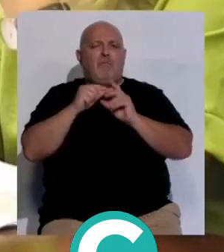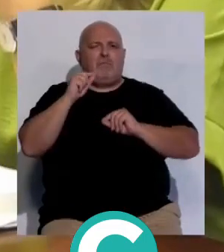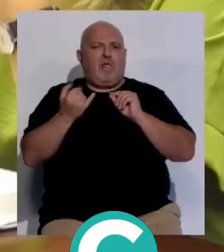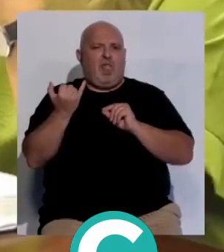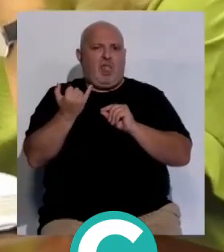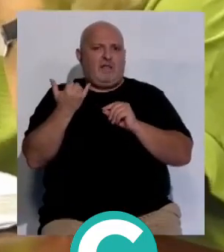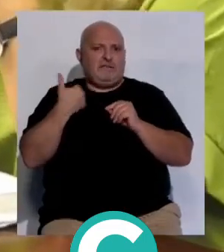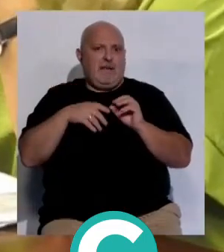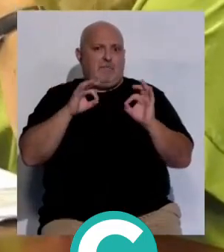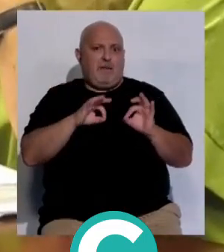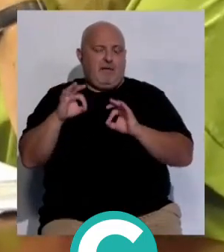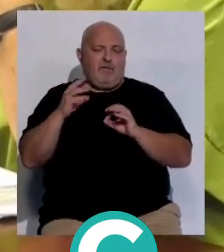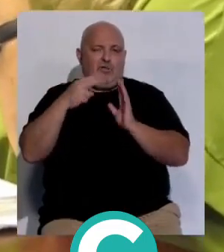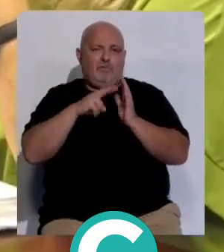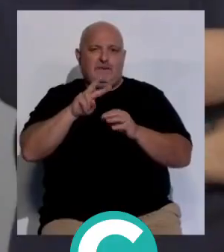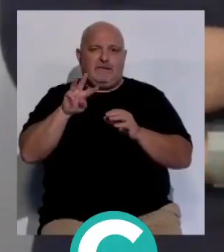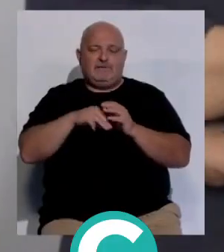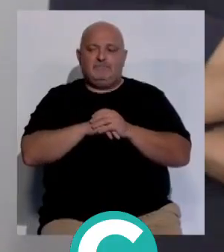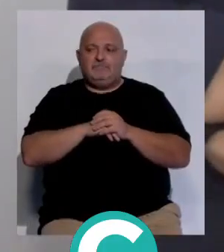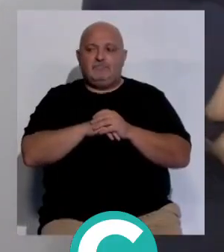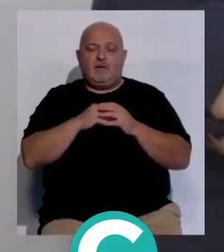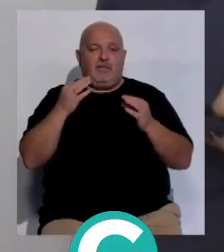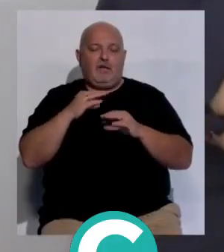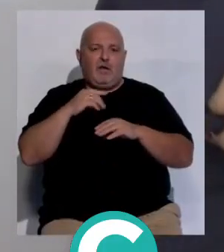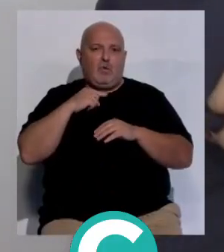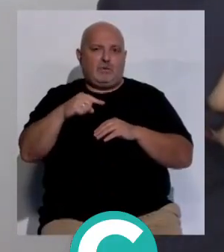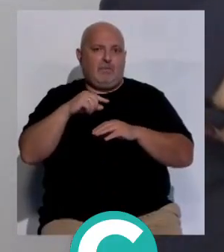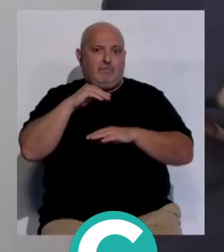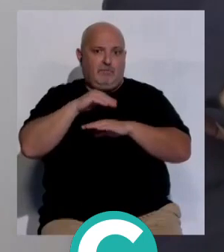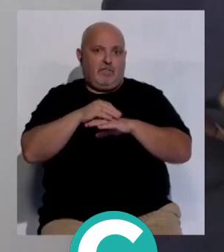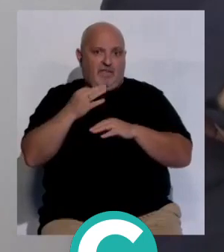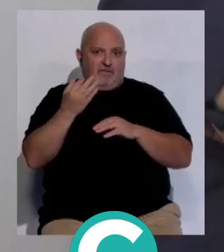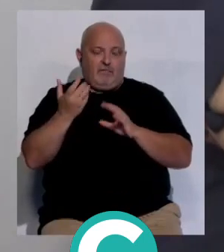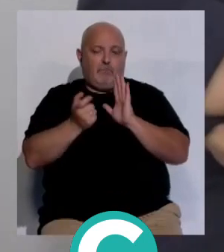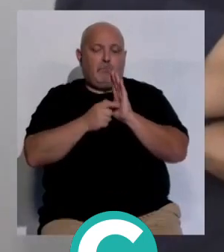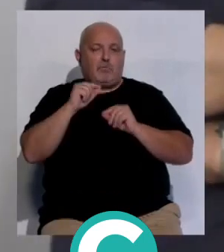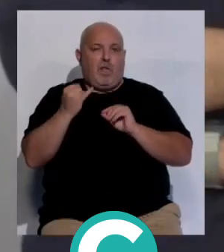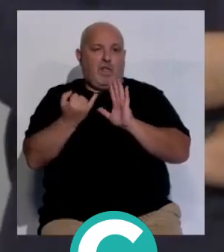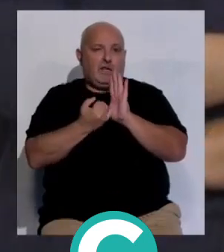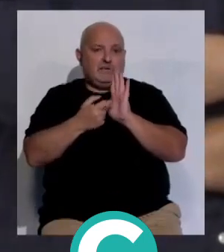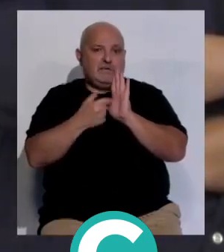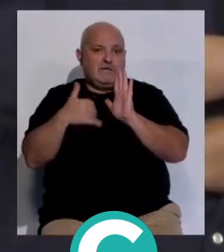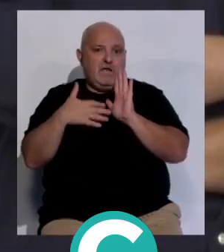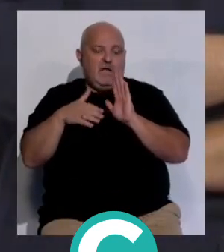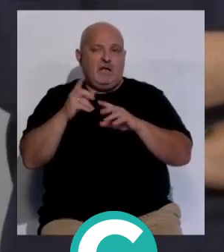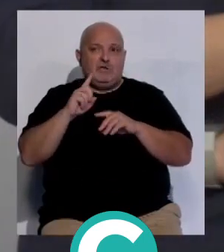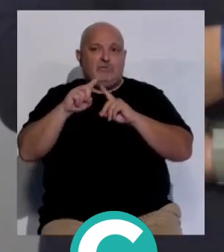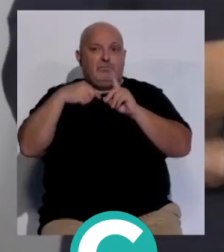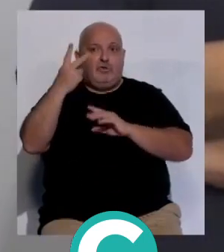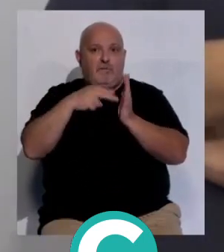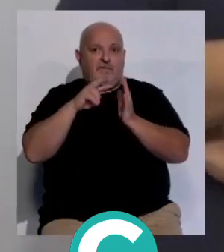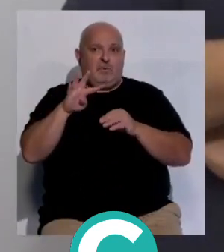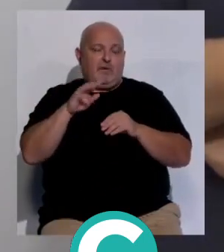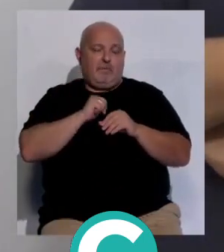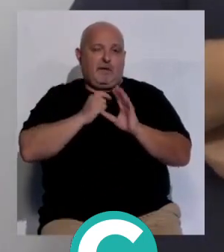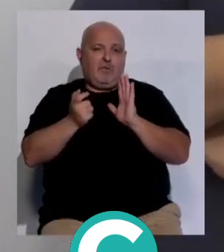presupuestos andaluces de este 2023 se deben de ejecutar este año claro están en el presupuesto de este año si no pasarían al del que viene